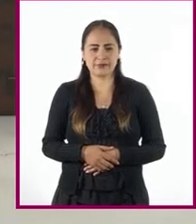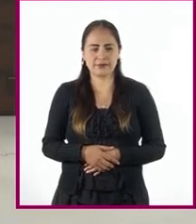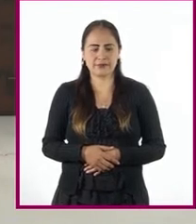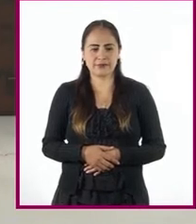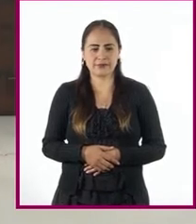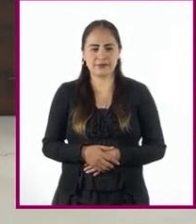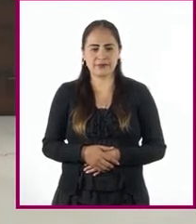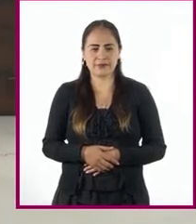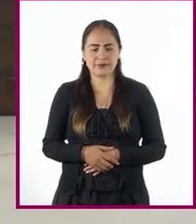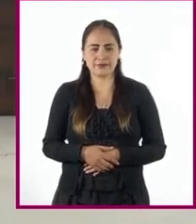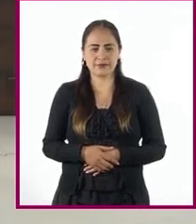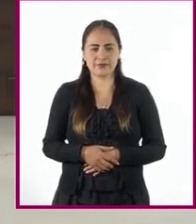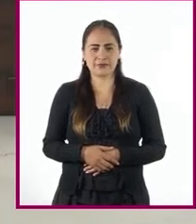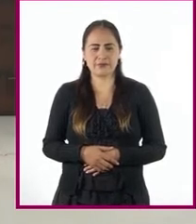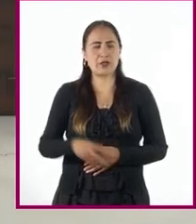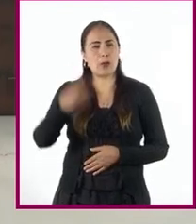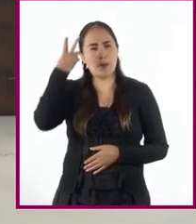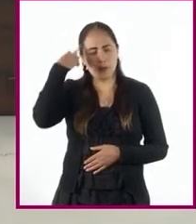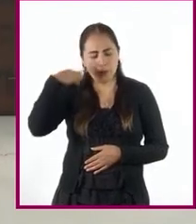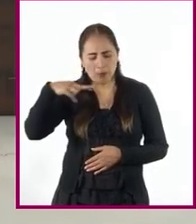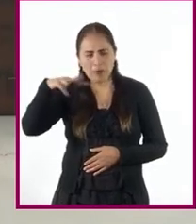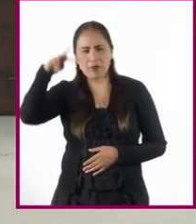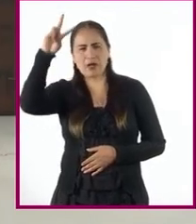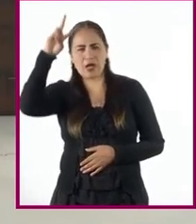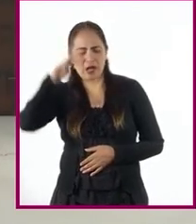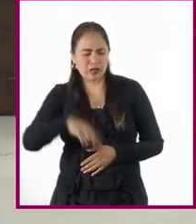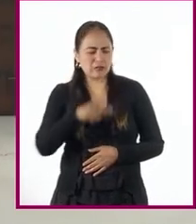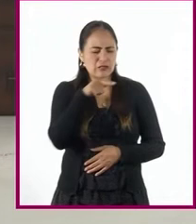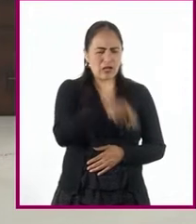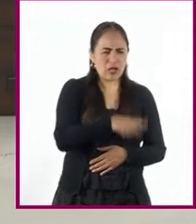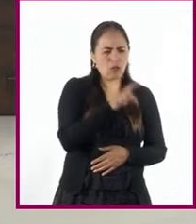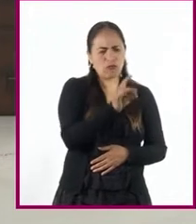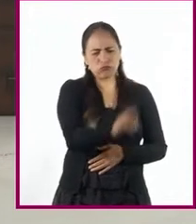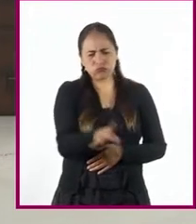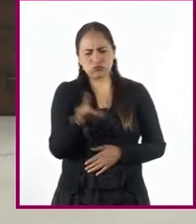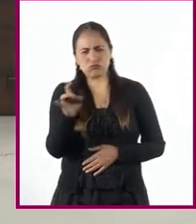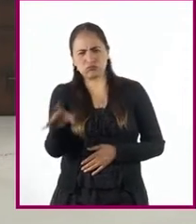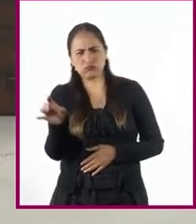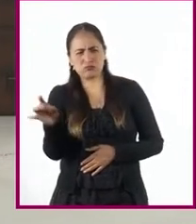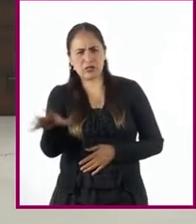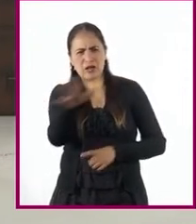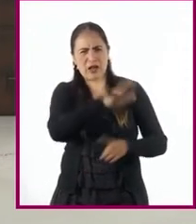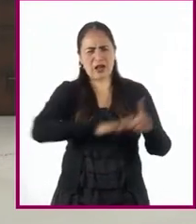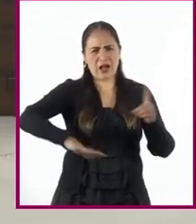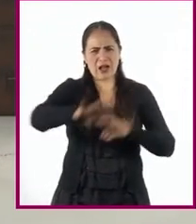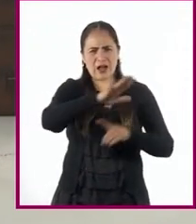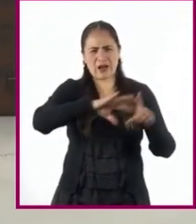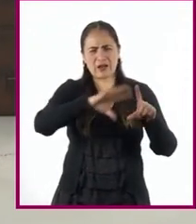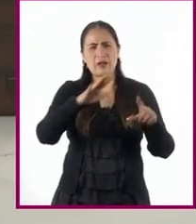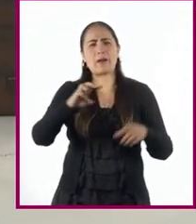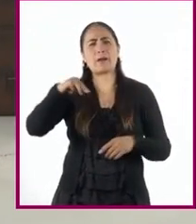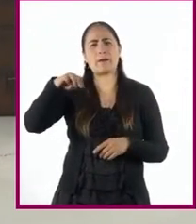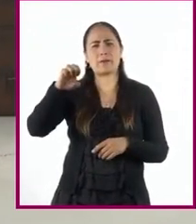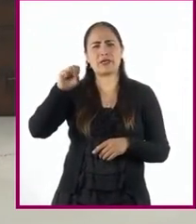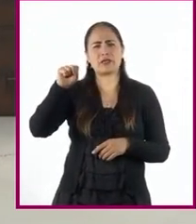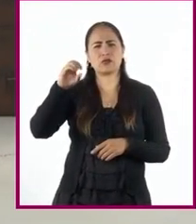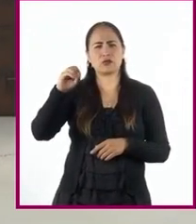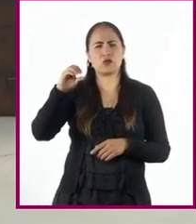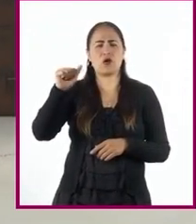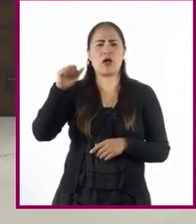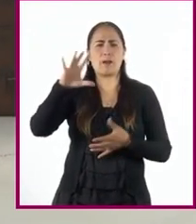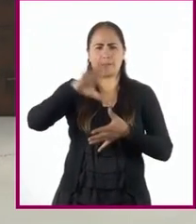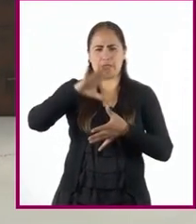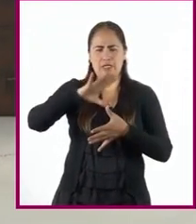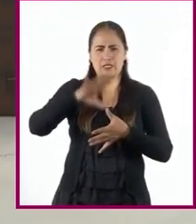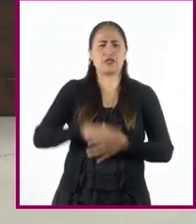Durante las expediciones de conquista en las diferentes regiones mesoamericanas participaron múltiples protagonistas,